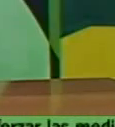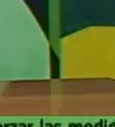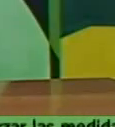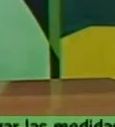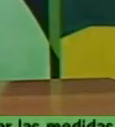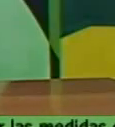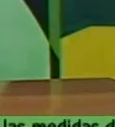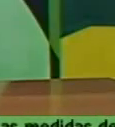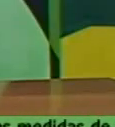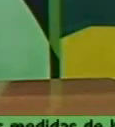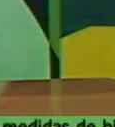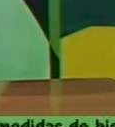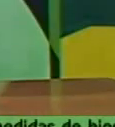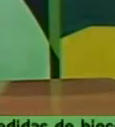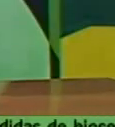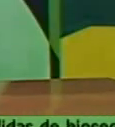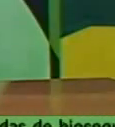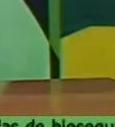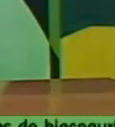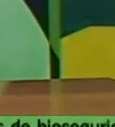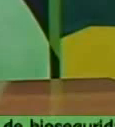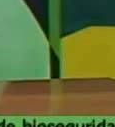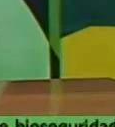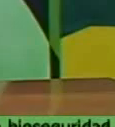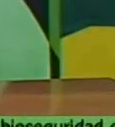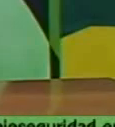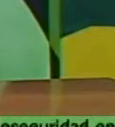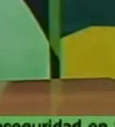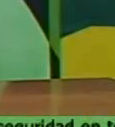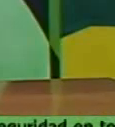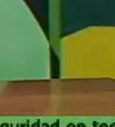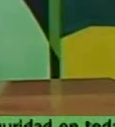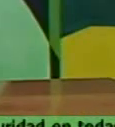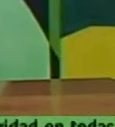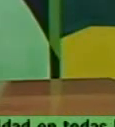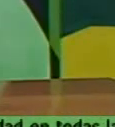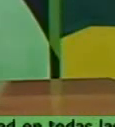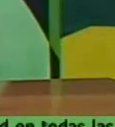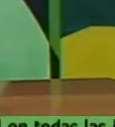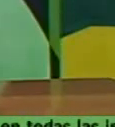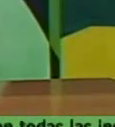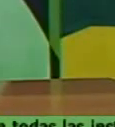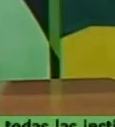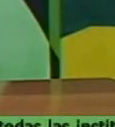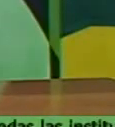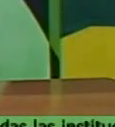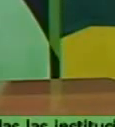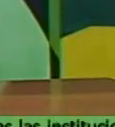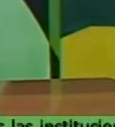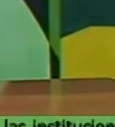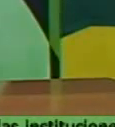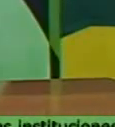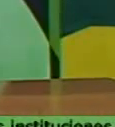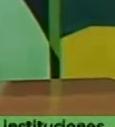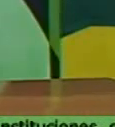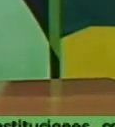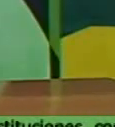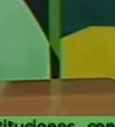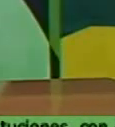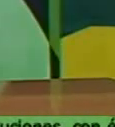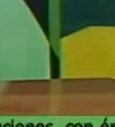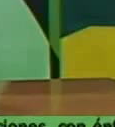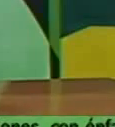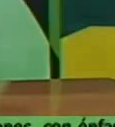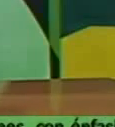puntos fijos puntos de venta fijos y como queremos que todo salga legal se va a establecer el